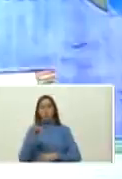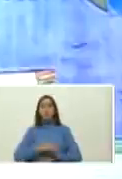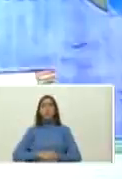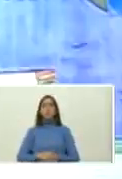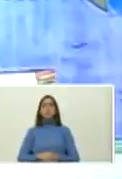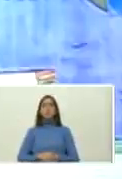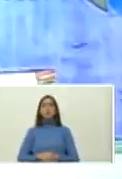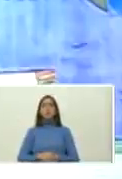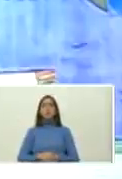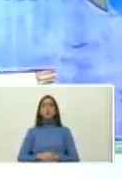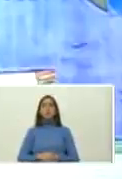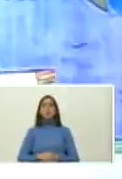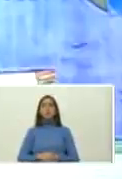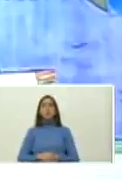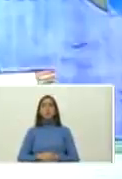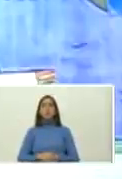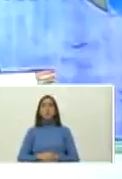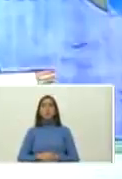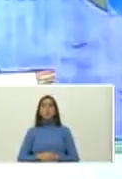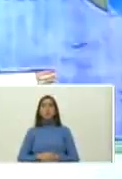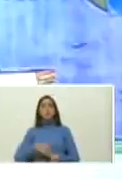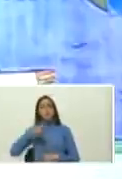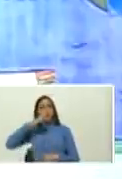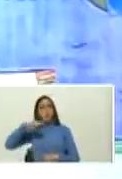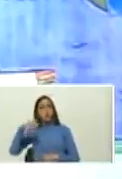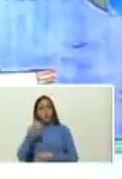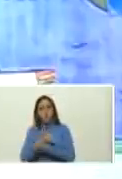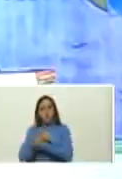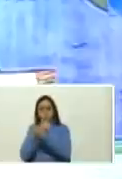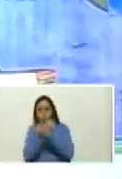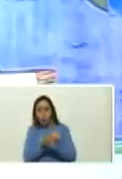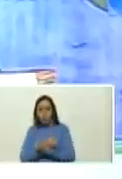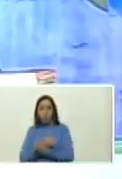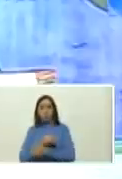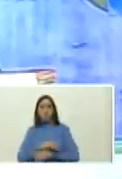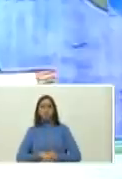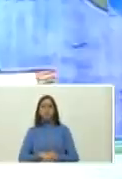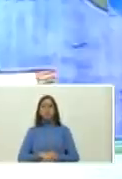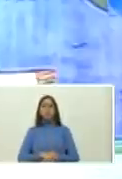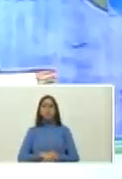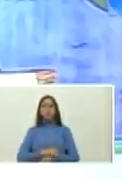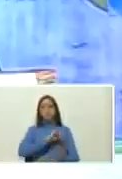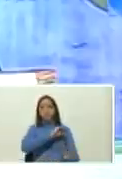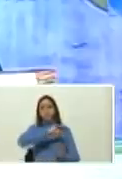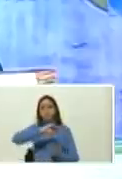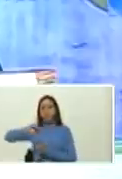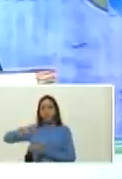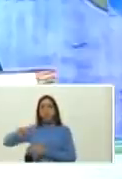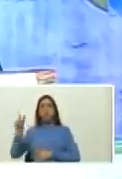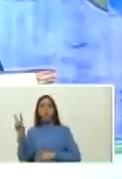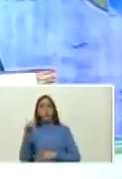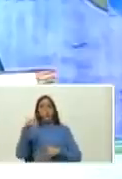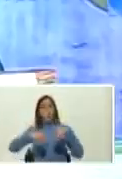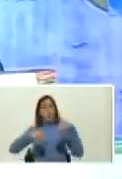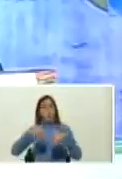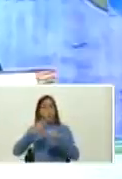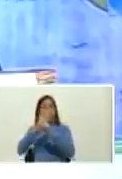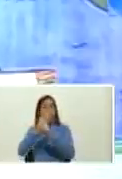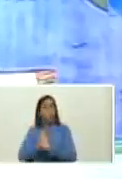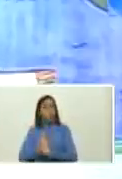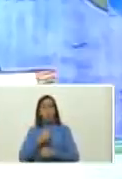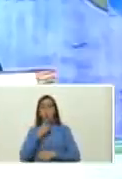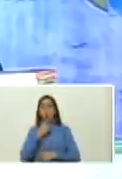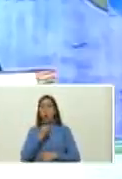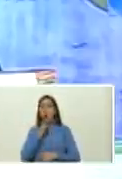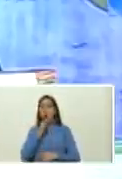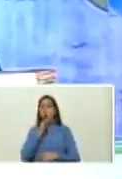y querido pueblo sandinista bueno Venezuela tenemos elecciones también buenas noticias